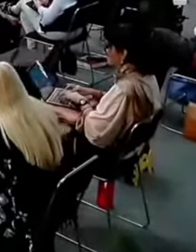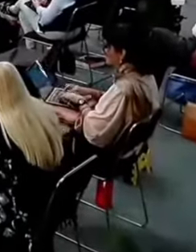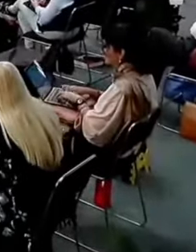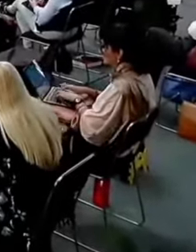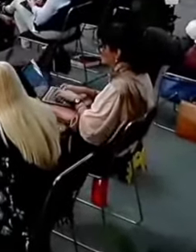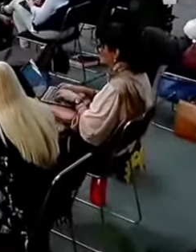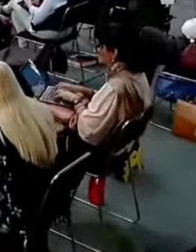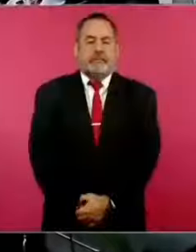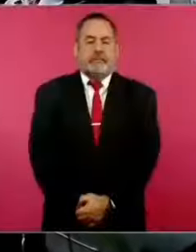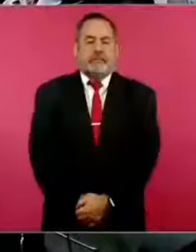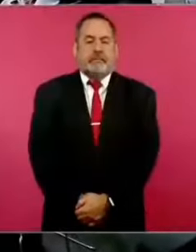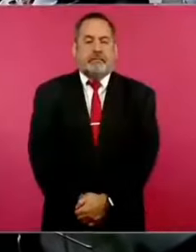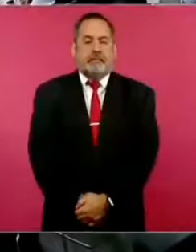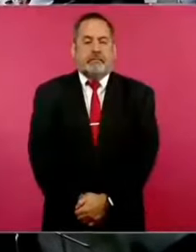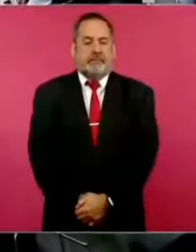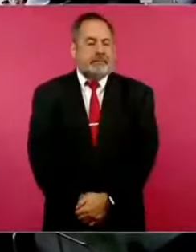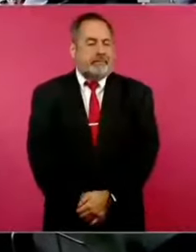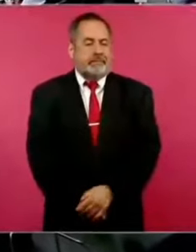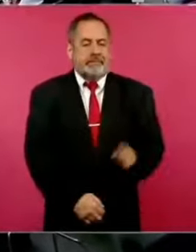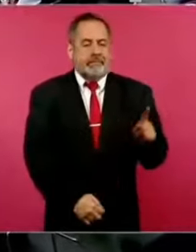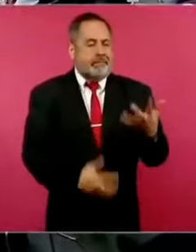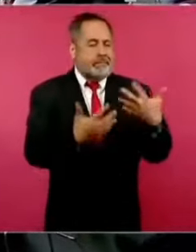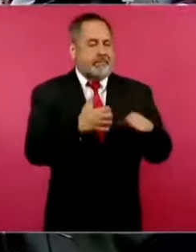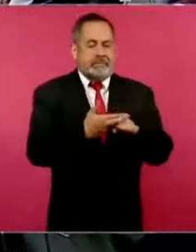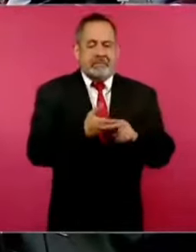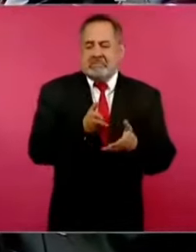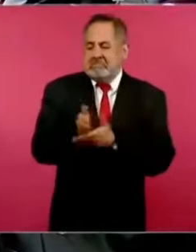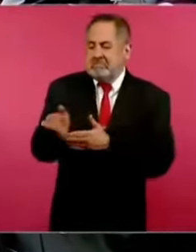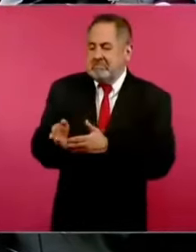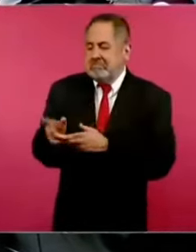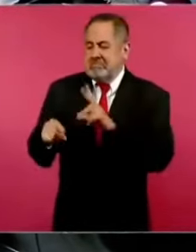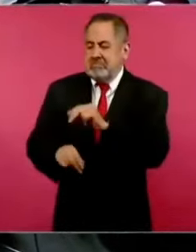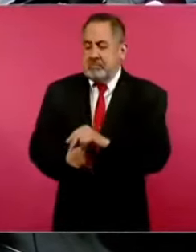hicieron campaña. Pero es el único caso